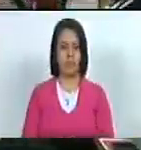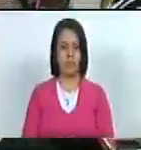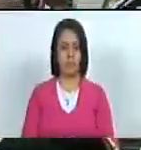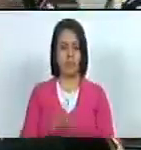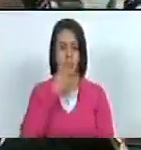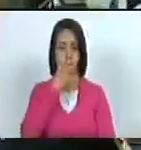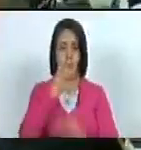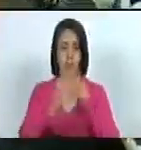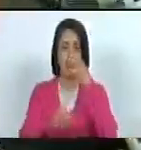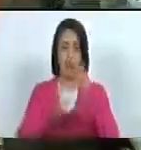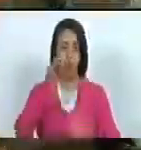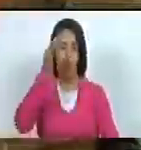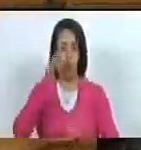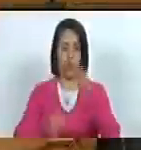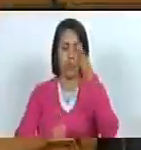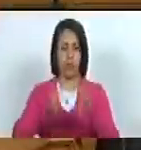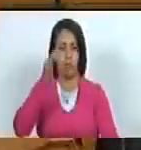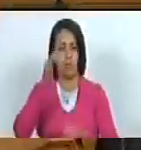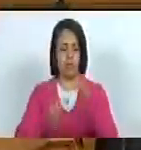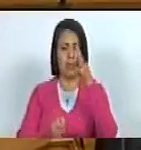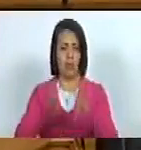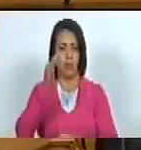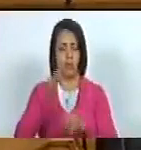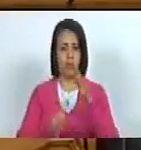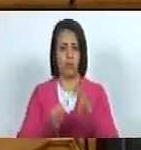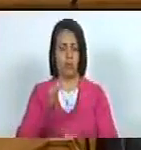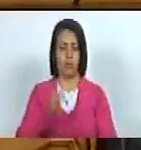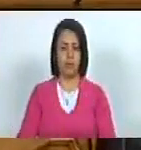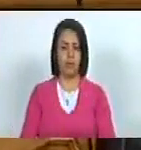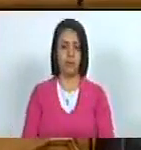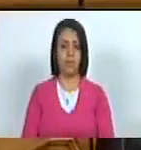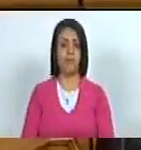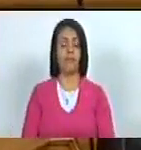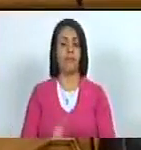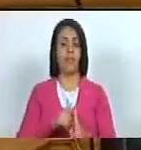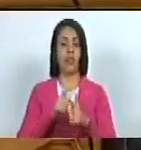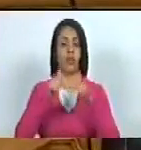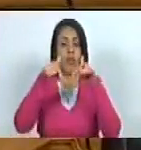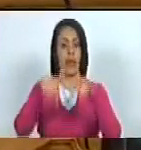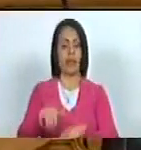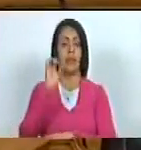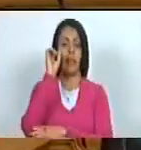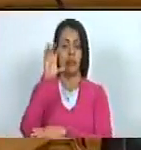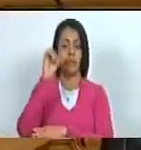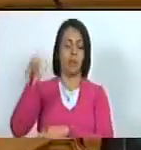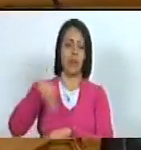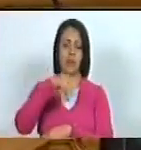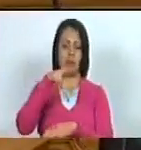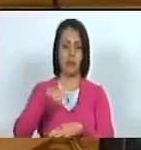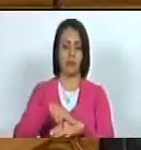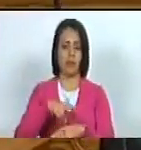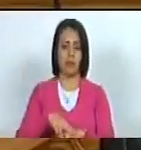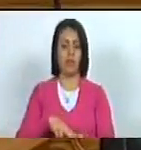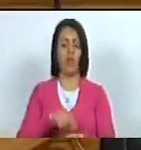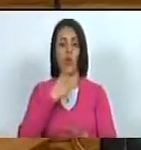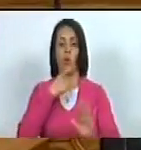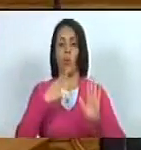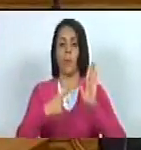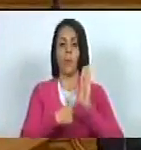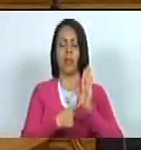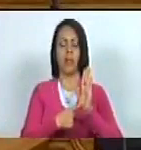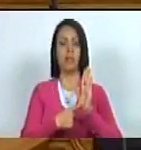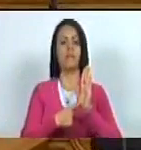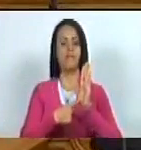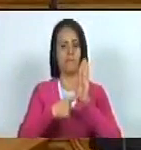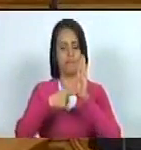en consecuencia esta asamblea nacional en el cumplimiento del